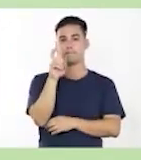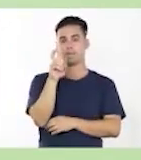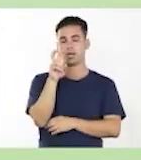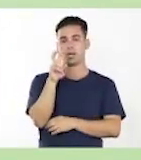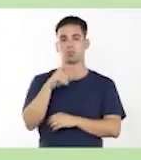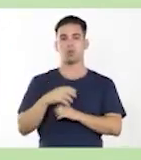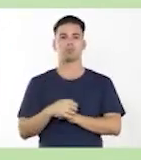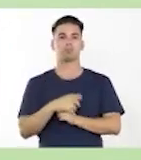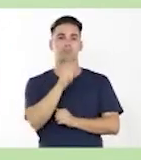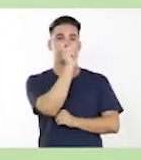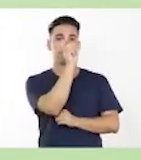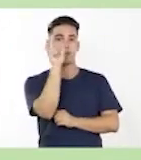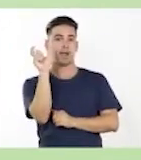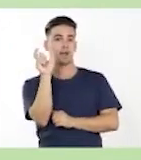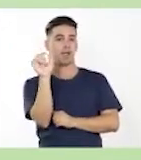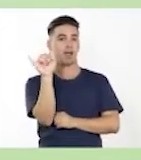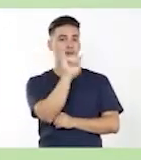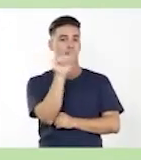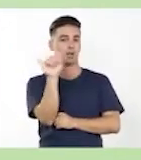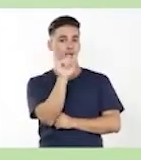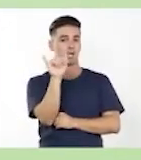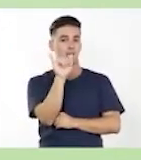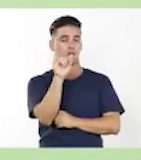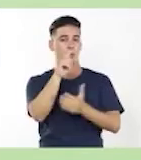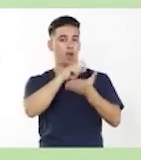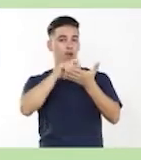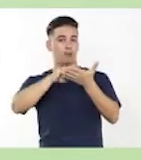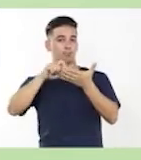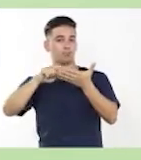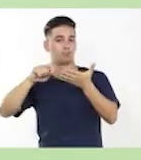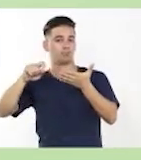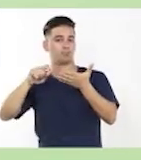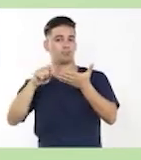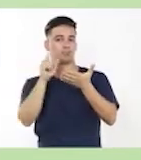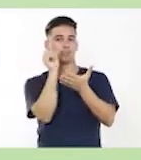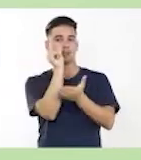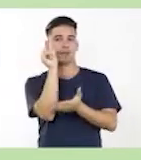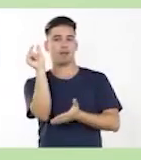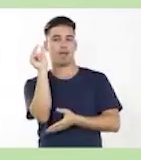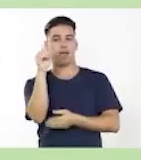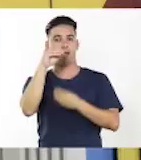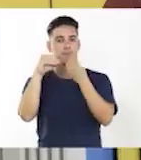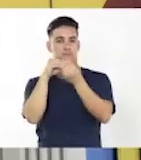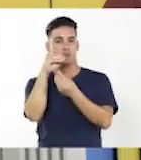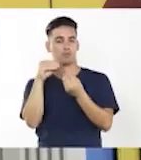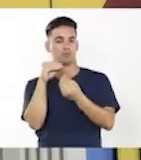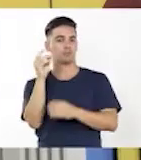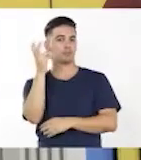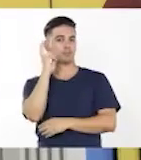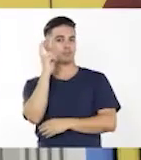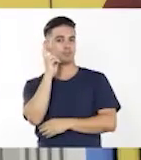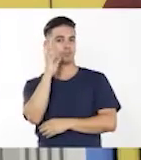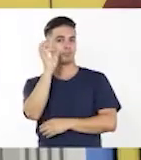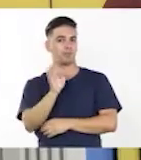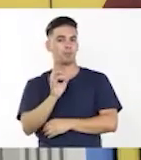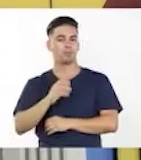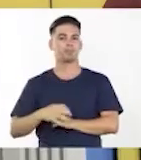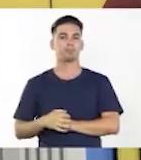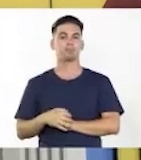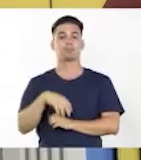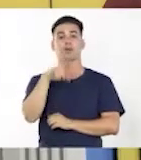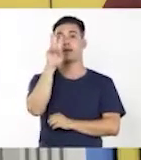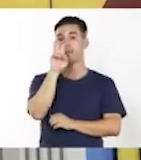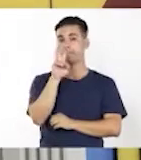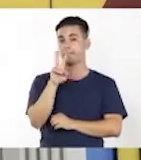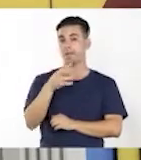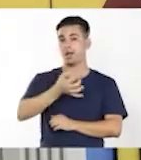verbo, homófonos y parónimos con C, S, Z, X, práctica. Ya hemos hablado